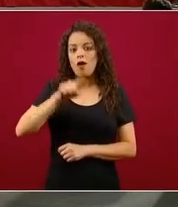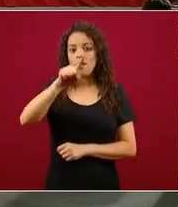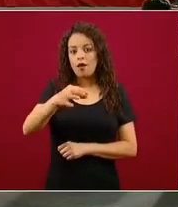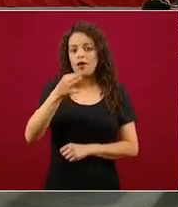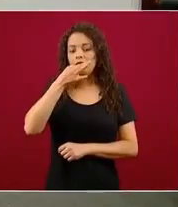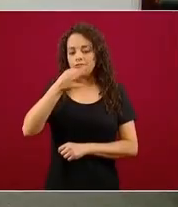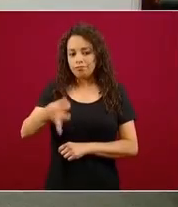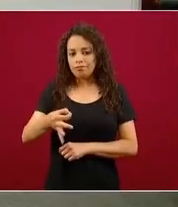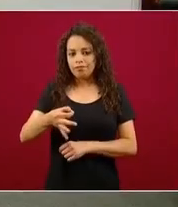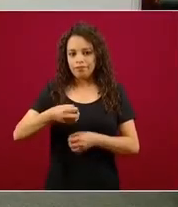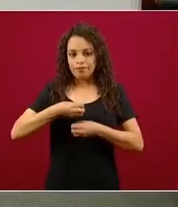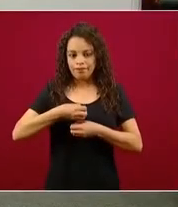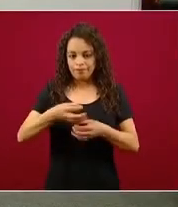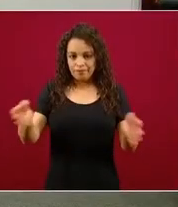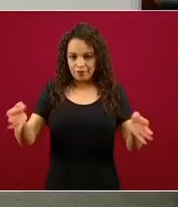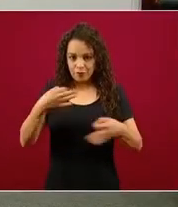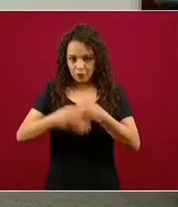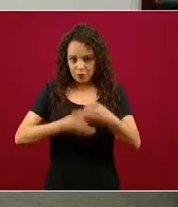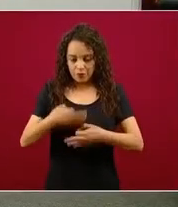El sentido es el siguiente.